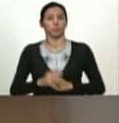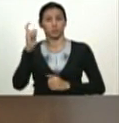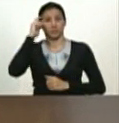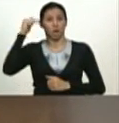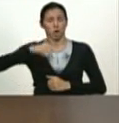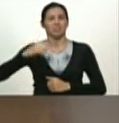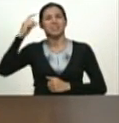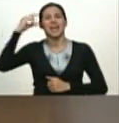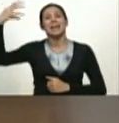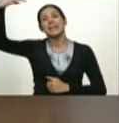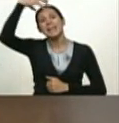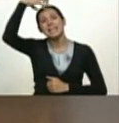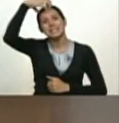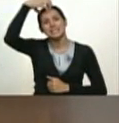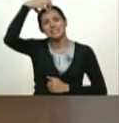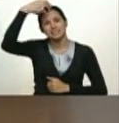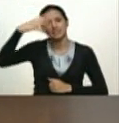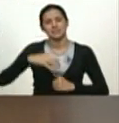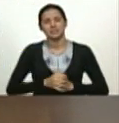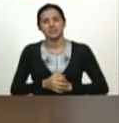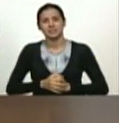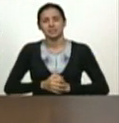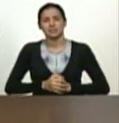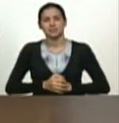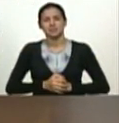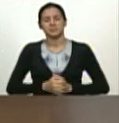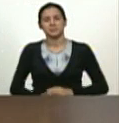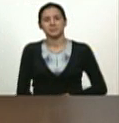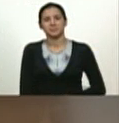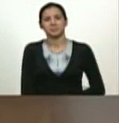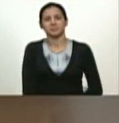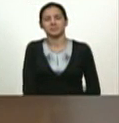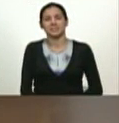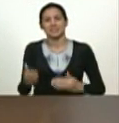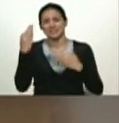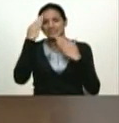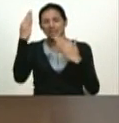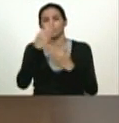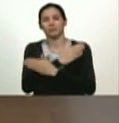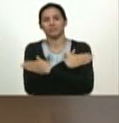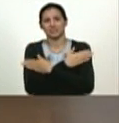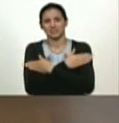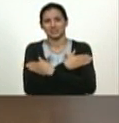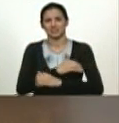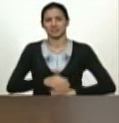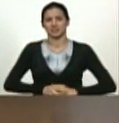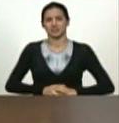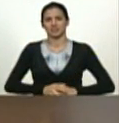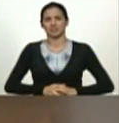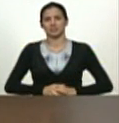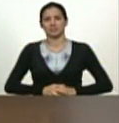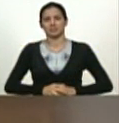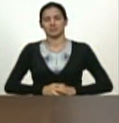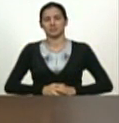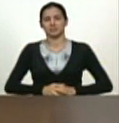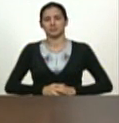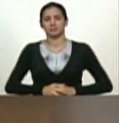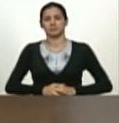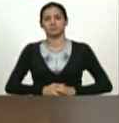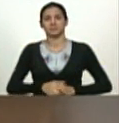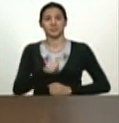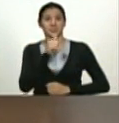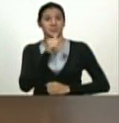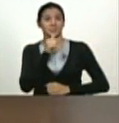Reyes, desde aquí le envío mi saludo y felicitación al Roble del Llano,